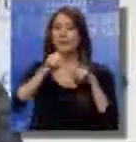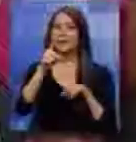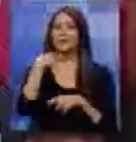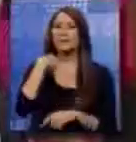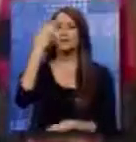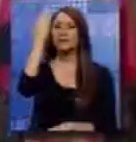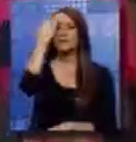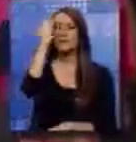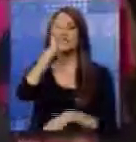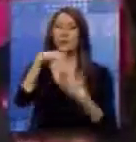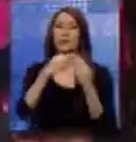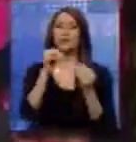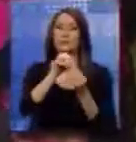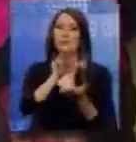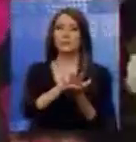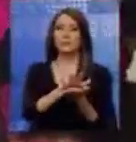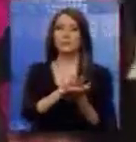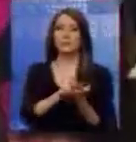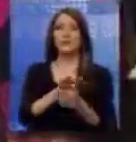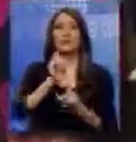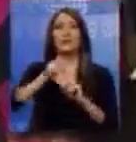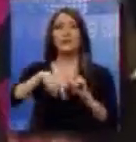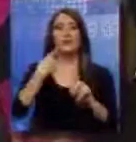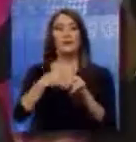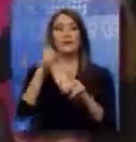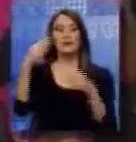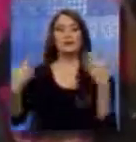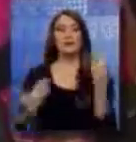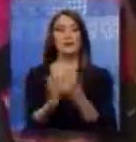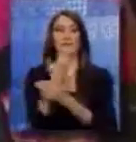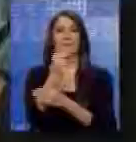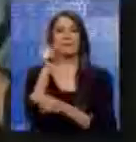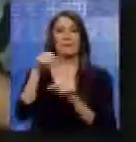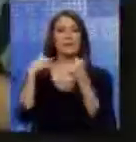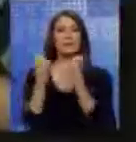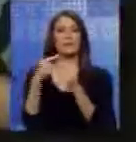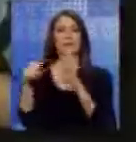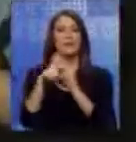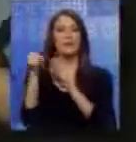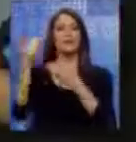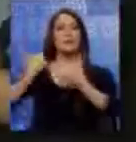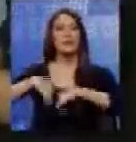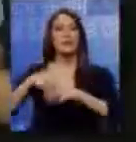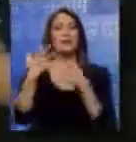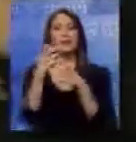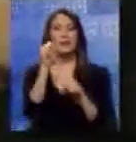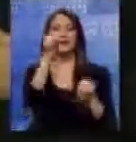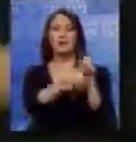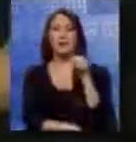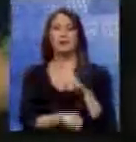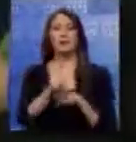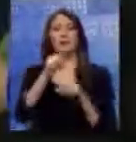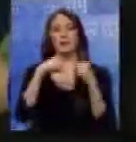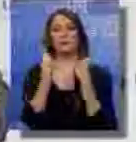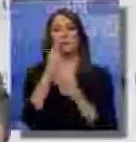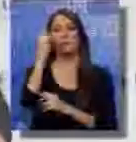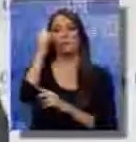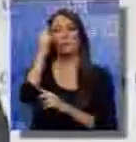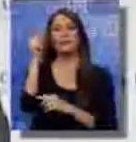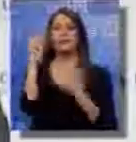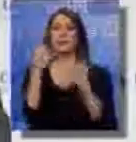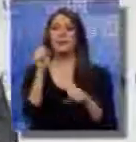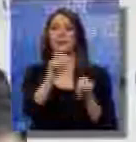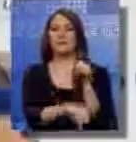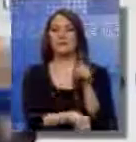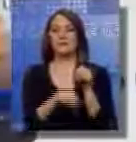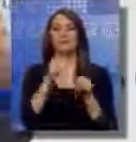la llaga. Según el mandatario, esto evidencia el resurgimiento de una restauración conservadora, que aparentemente quiere desestabilizar al régimen. Se han tenido que engañar